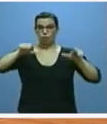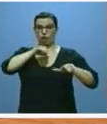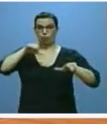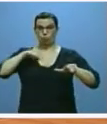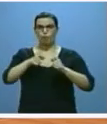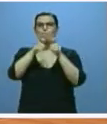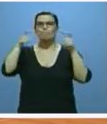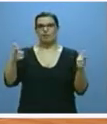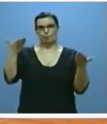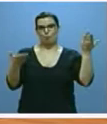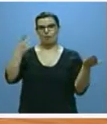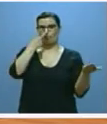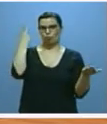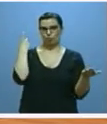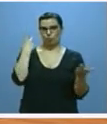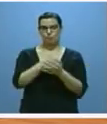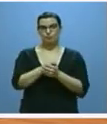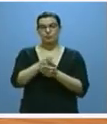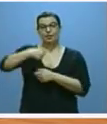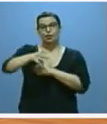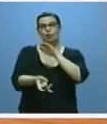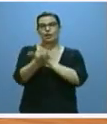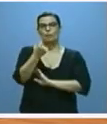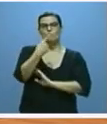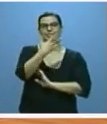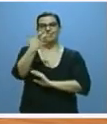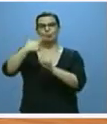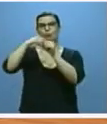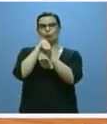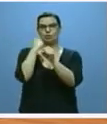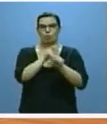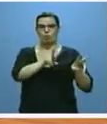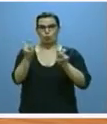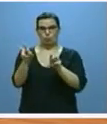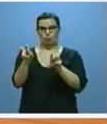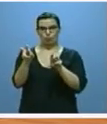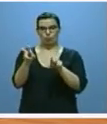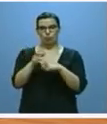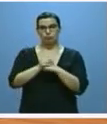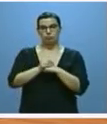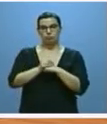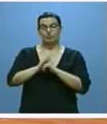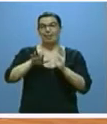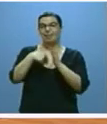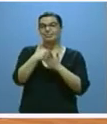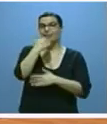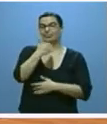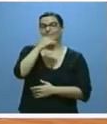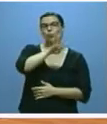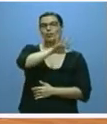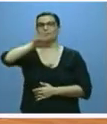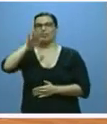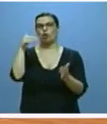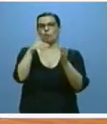que en 2015. Generaron 1.568 nuevos puestos de trabajo asalariados hasta alcanzar casi los 45